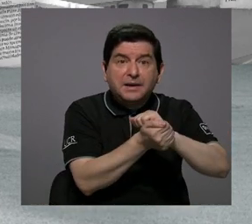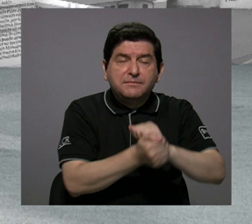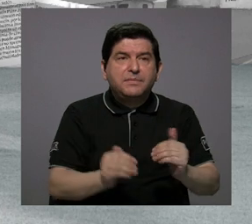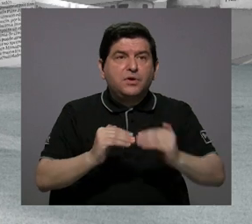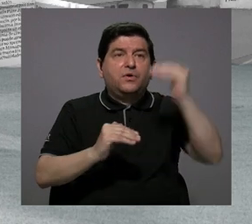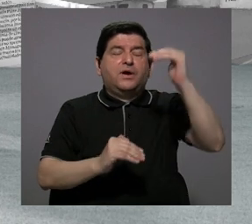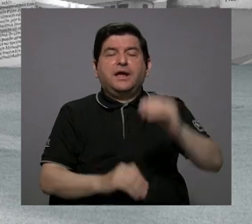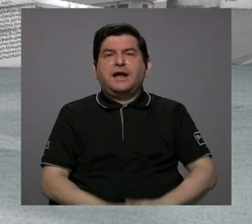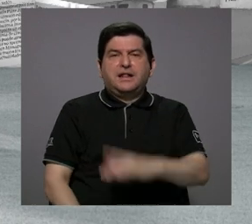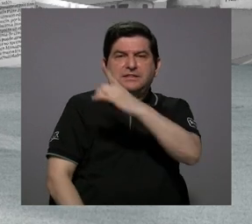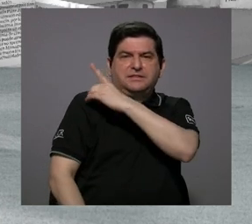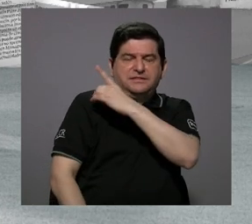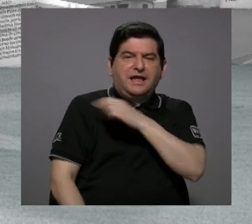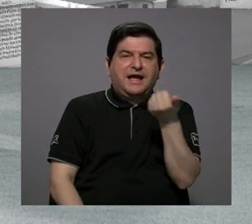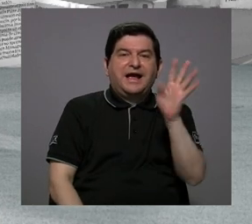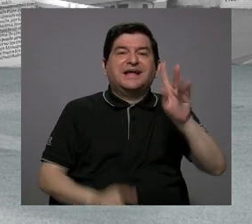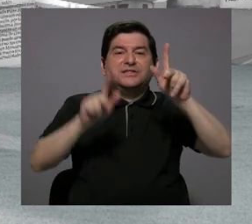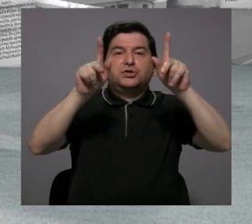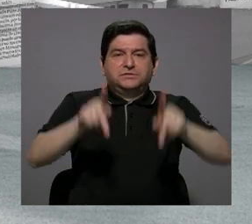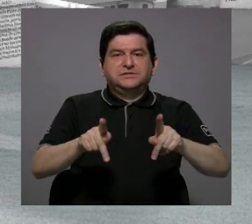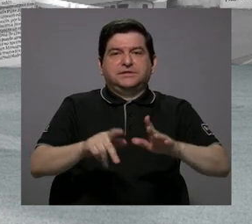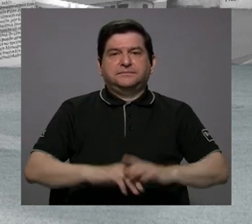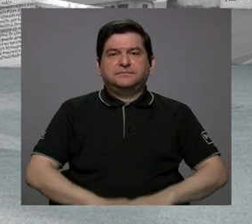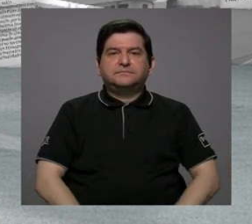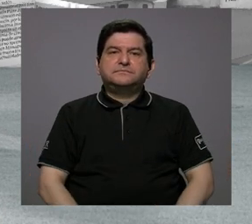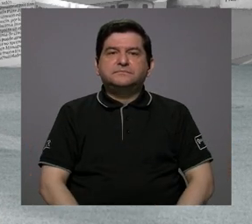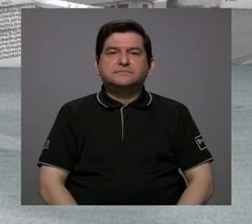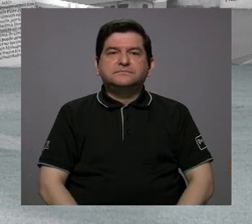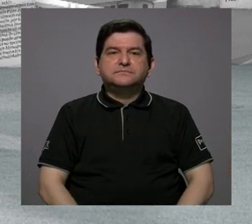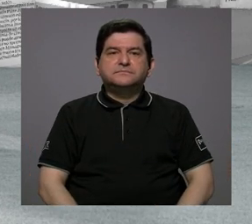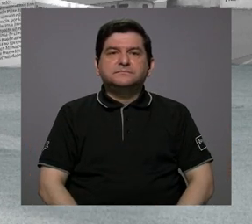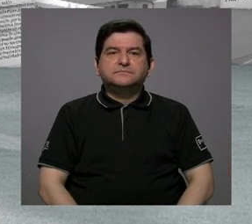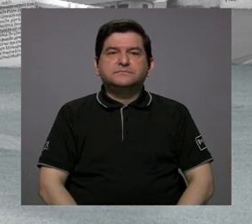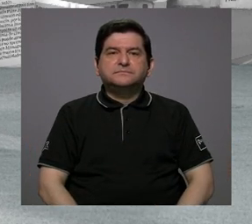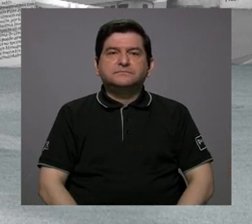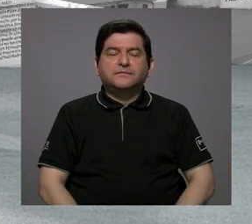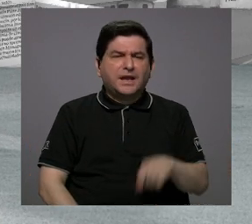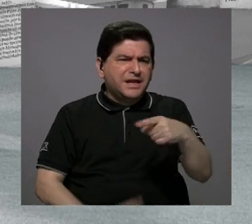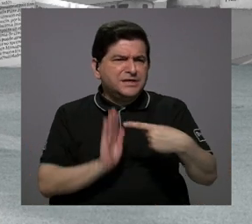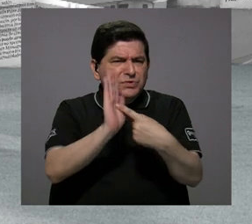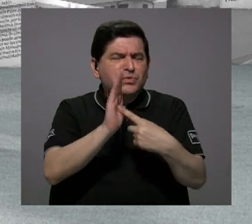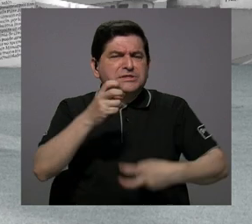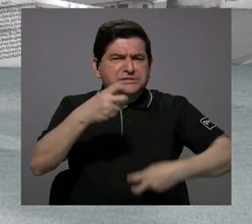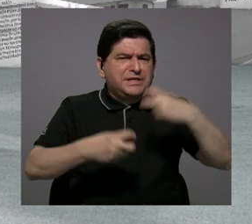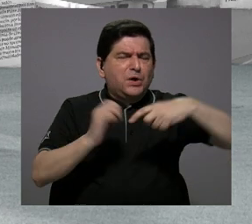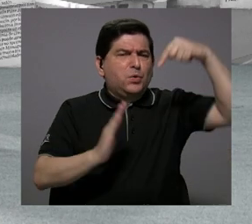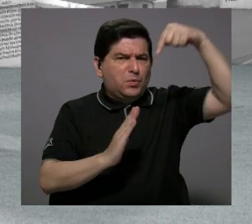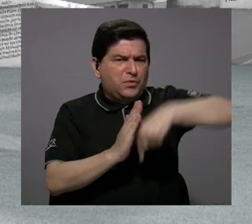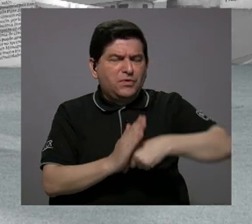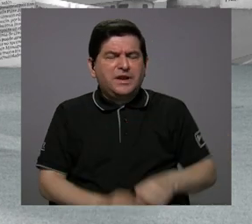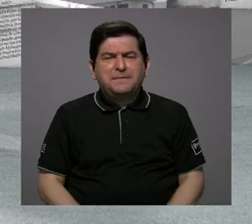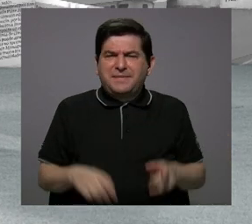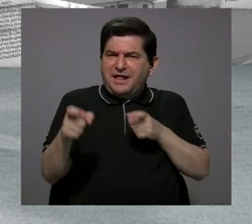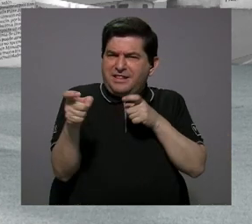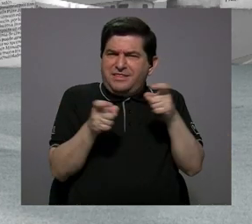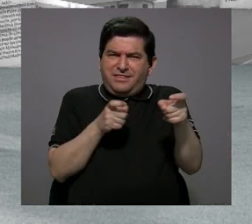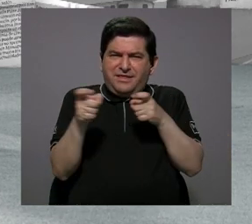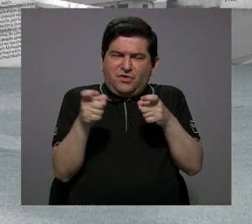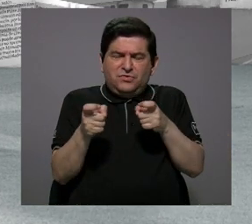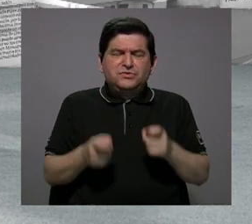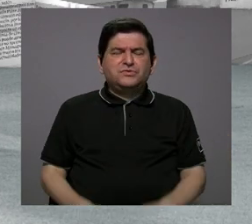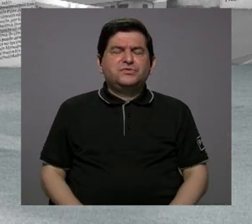alta gerencia de 14 personas. Entonces, aquí evidencia un serio problema de gobernanza en la caja,